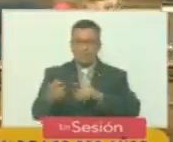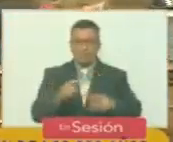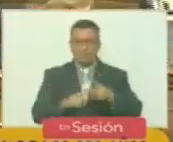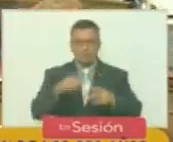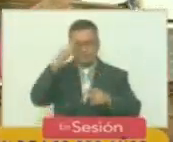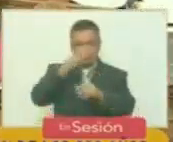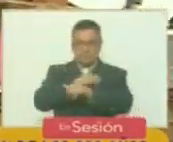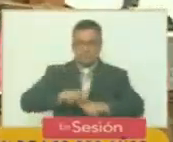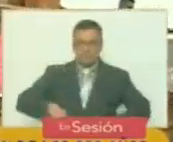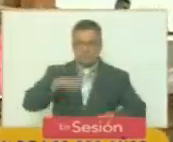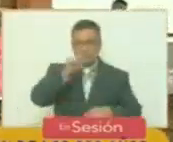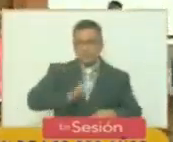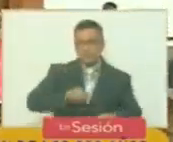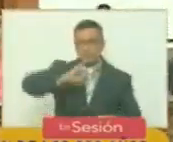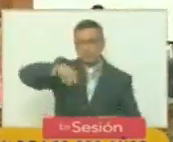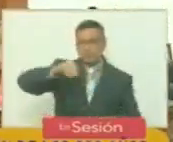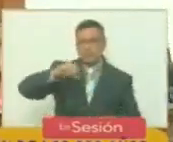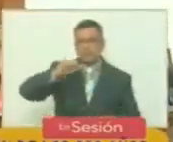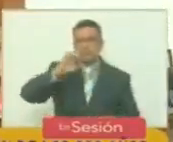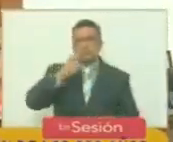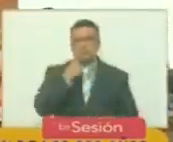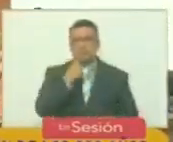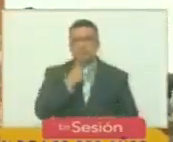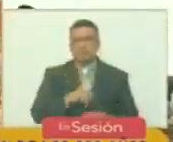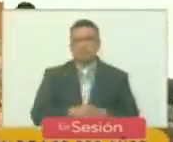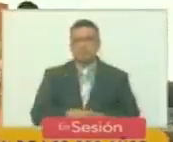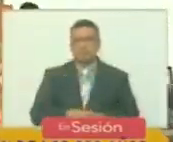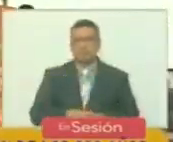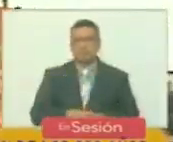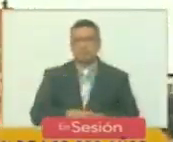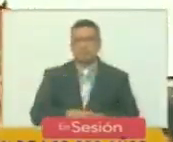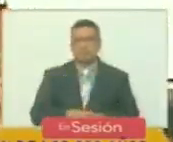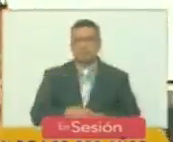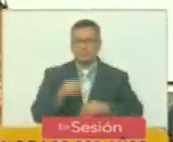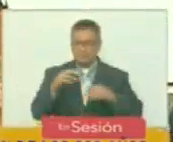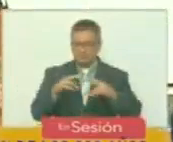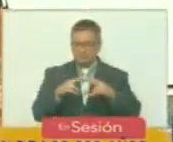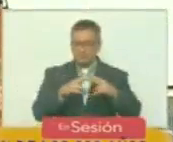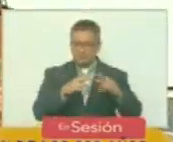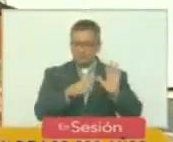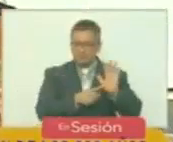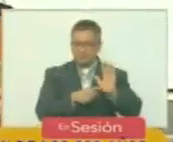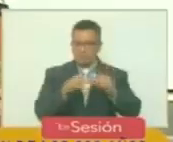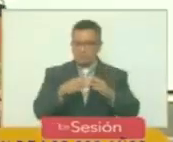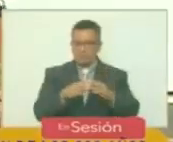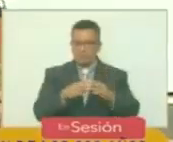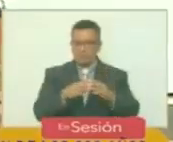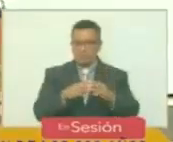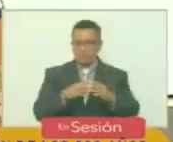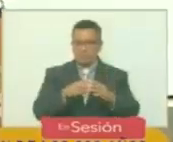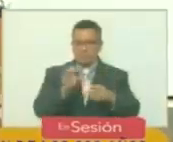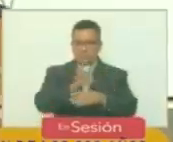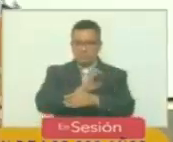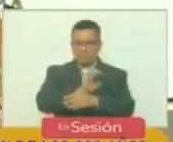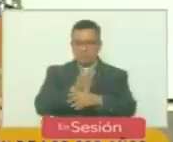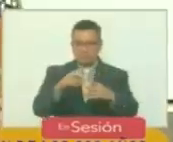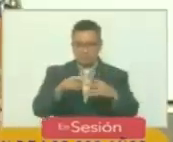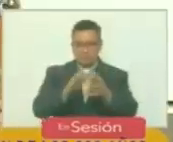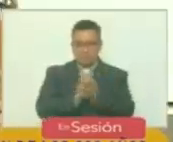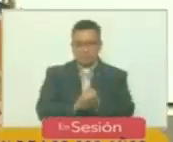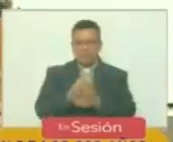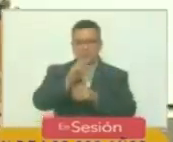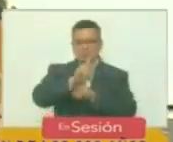ejércitos del sur José de San Martín pues un encuentro que se dio en Guayaquil Ecuador un